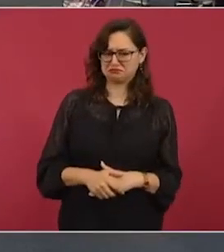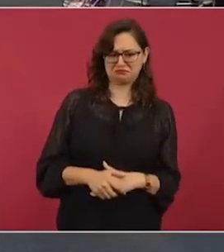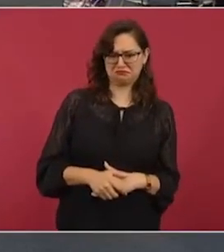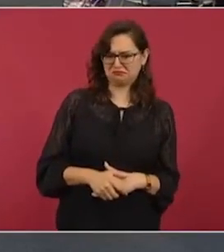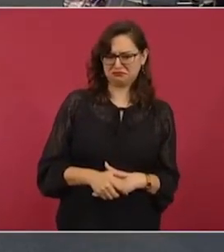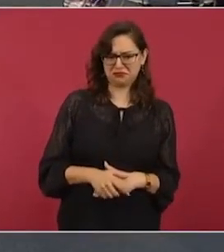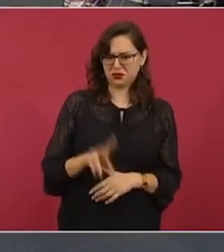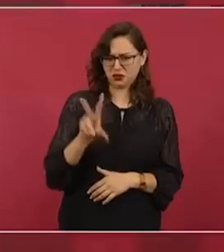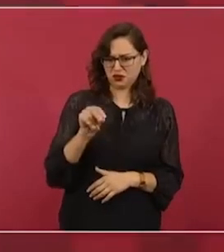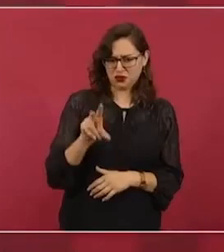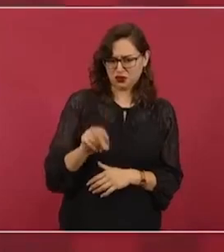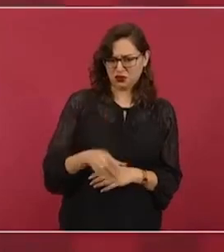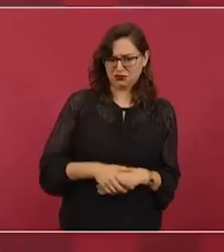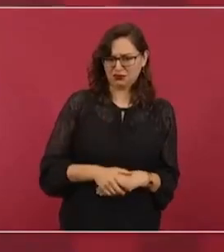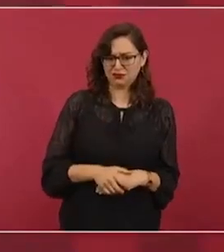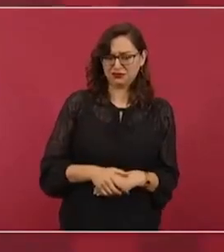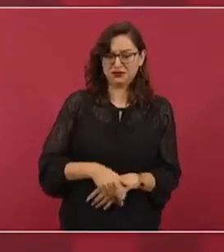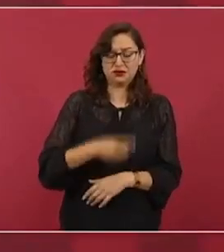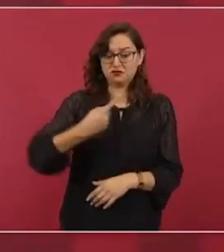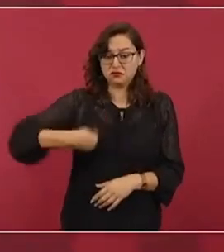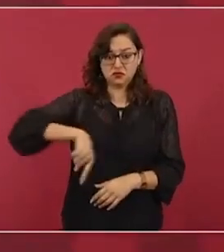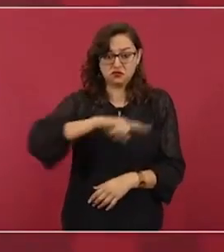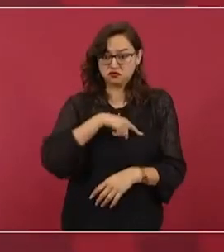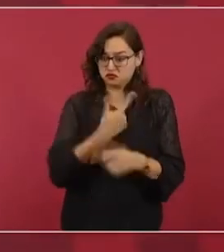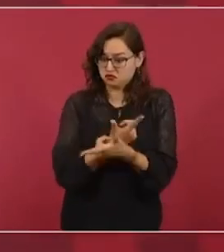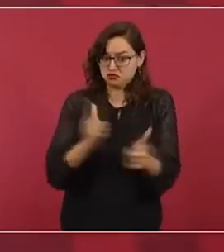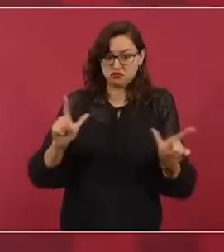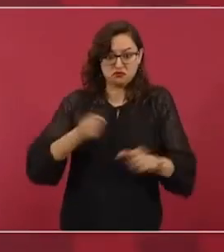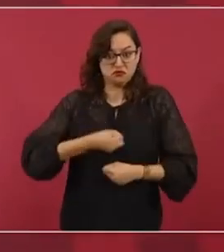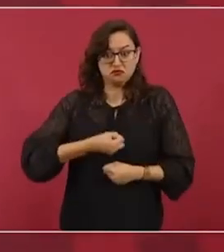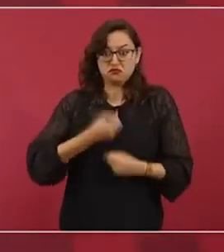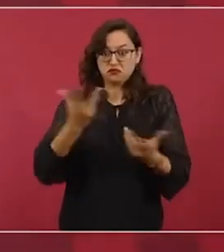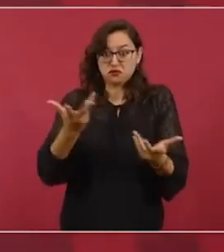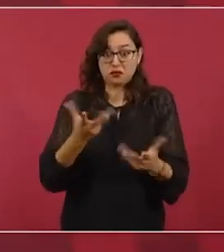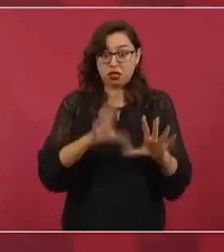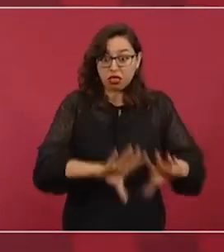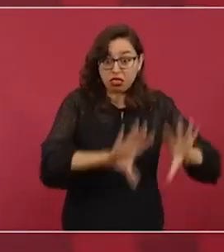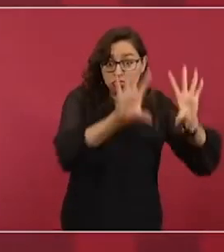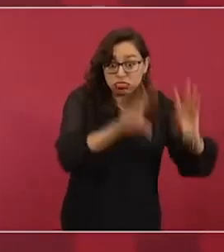garantizamos la libertad de expresión, nadie es censurado.